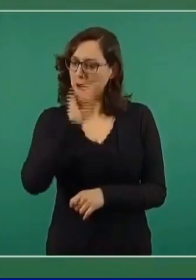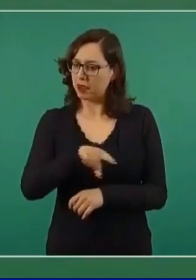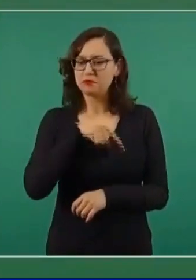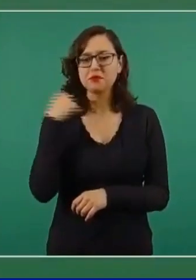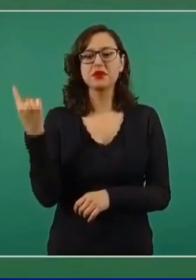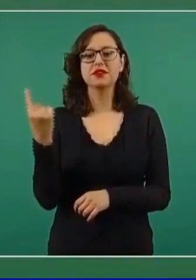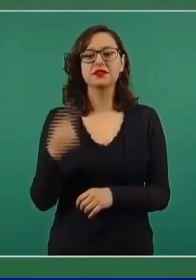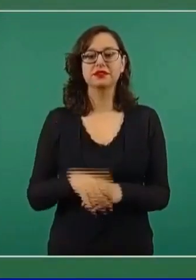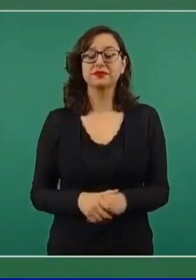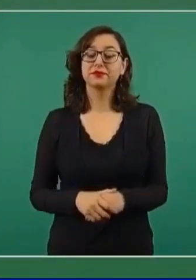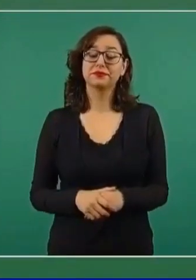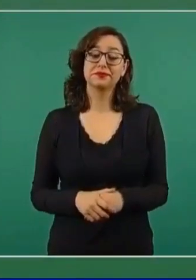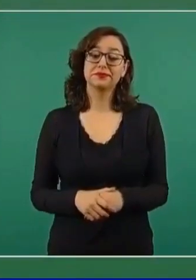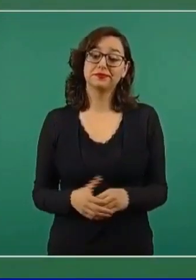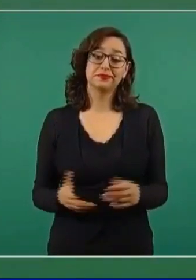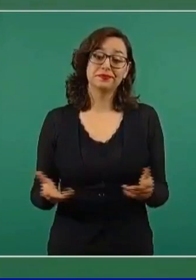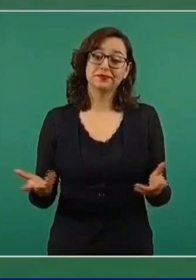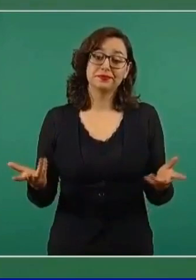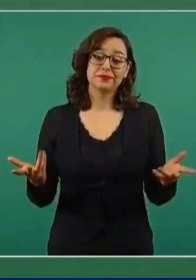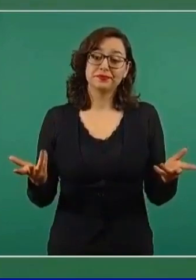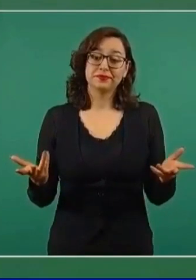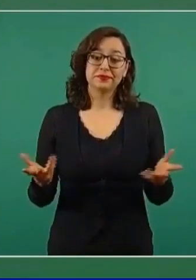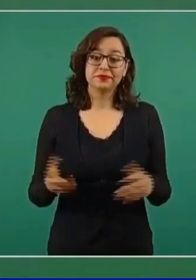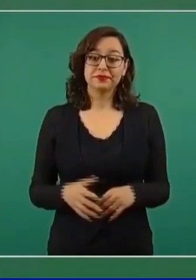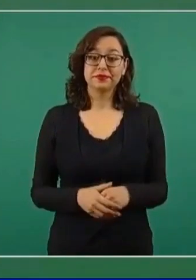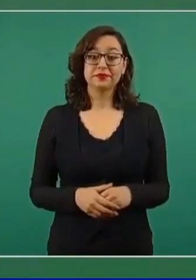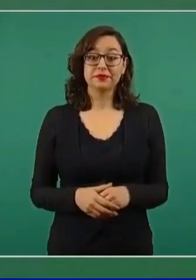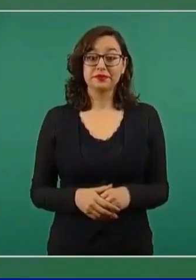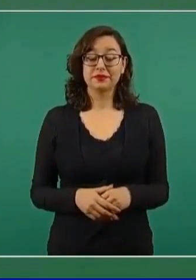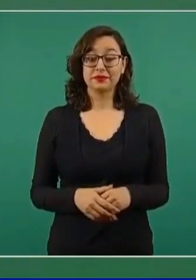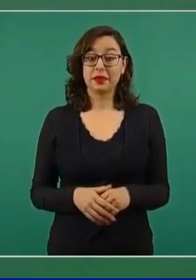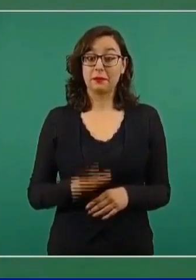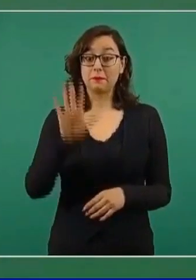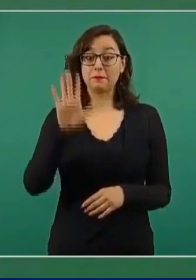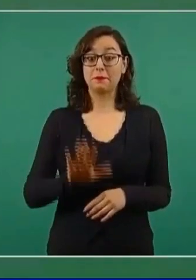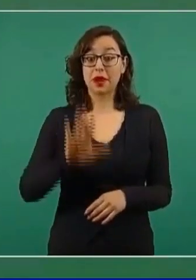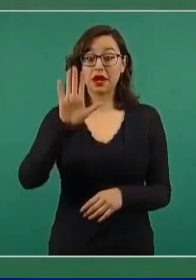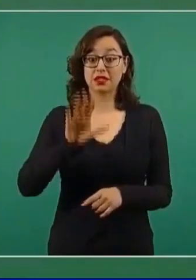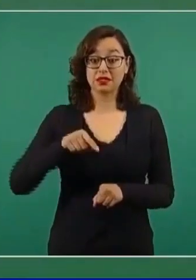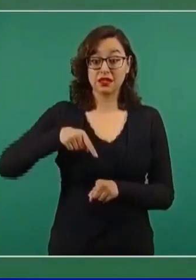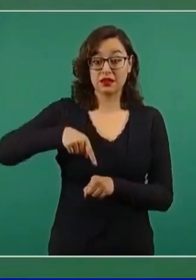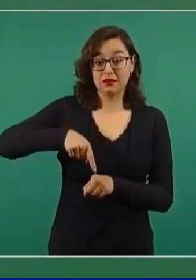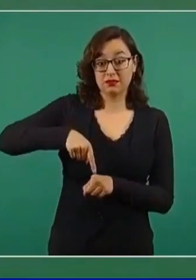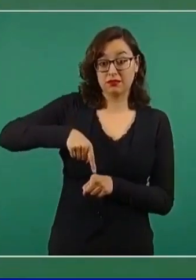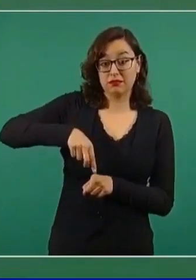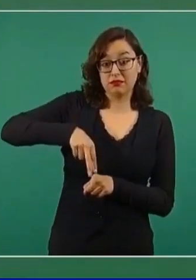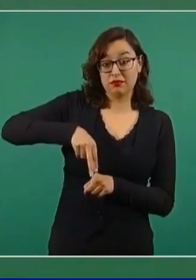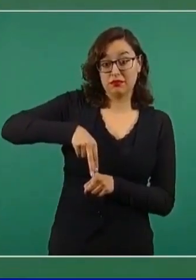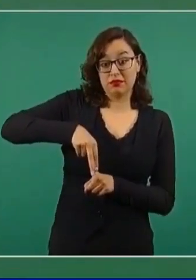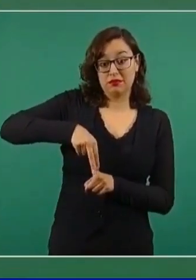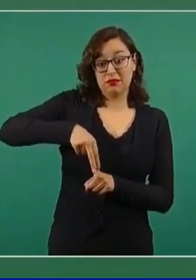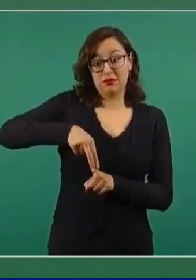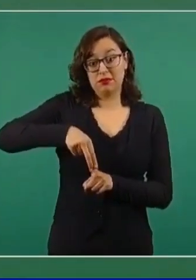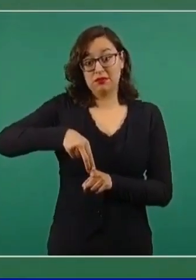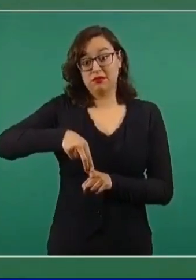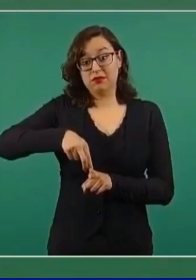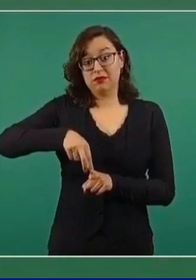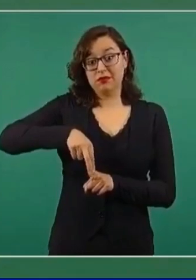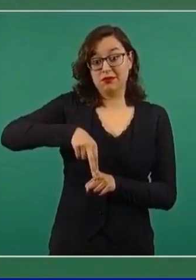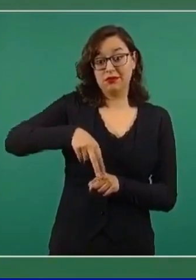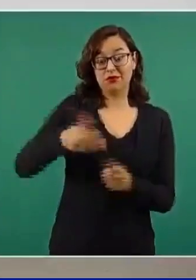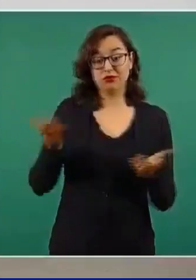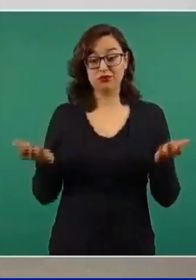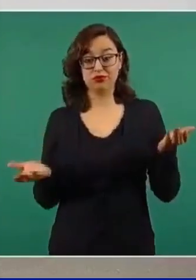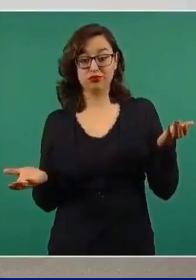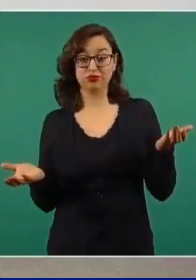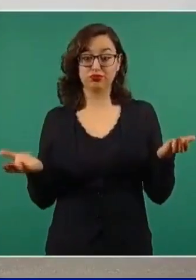Es como caminar en la cuerda floja, pero eso es